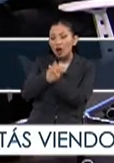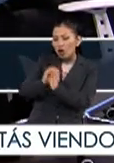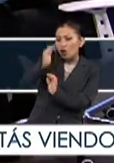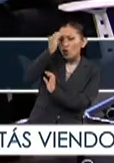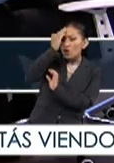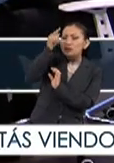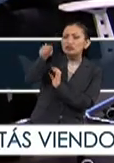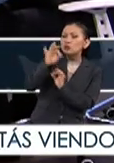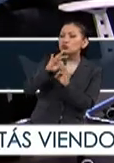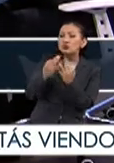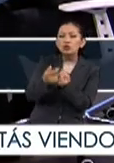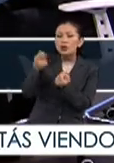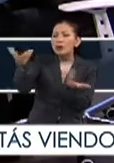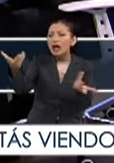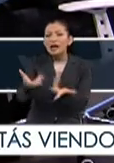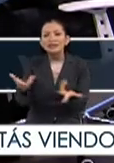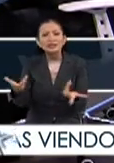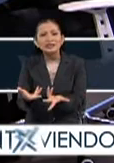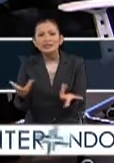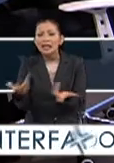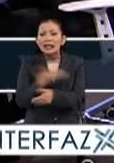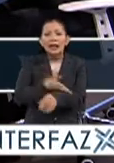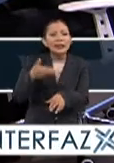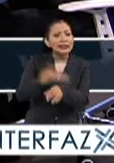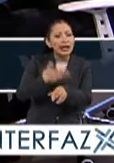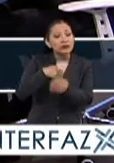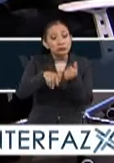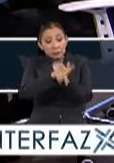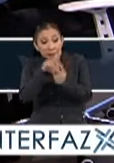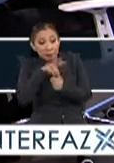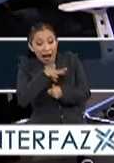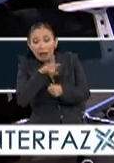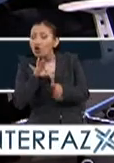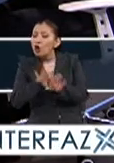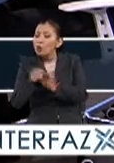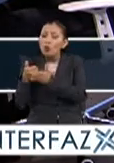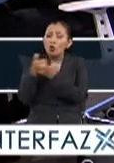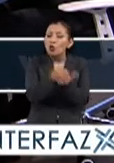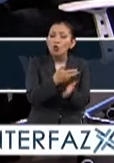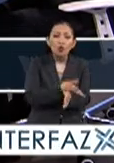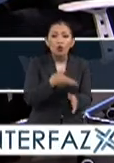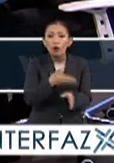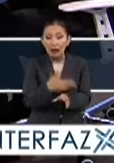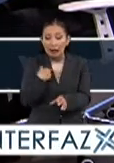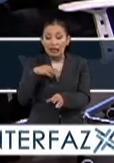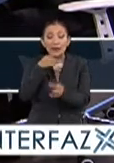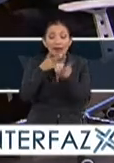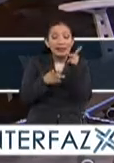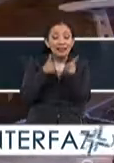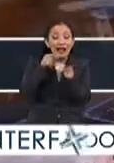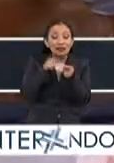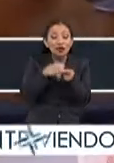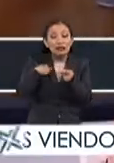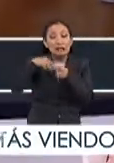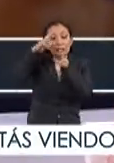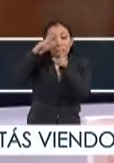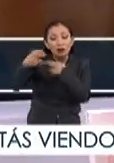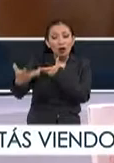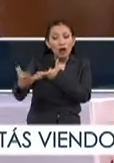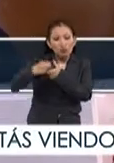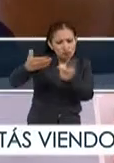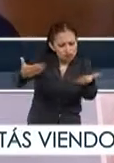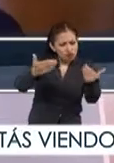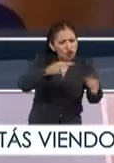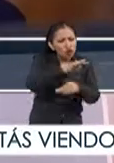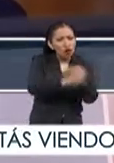conocer la forma de generar soluciones a problemas. Entonces, el diálogo y a través del respeto y la inclusión, pero no